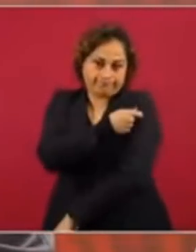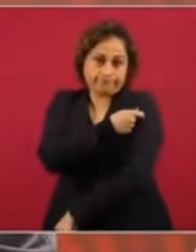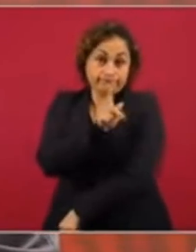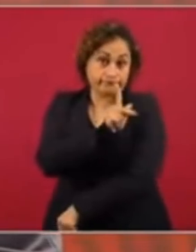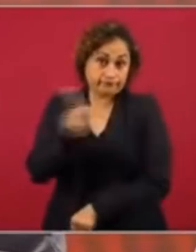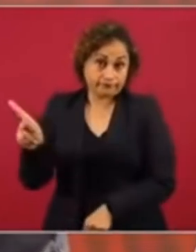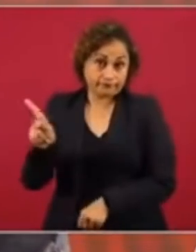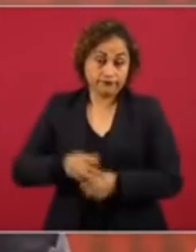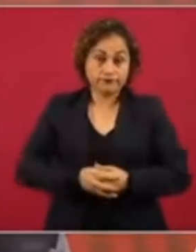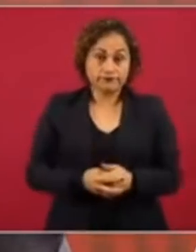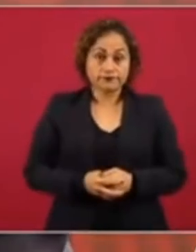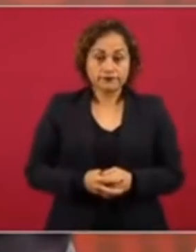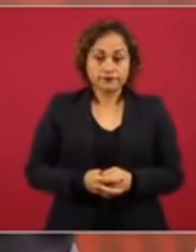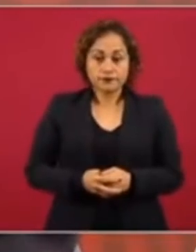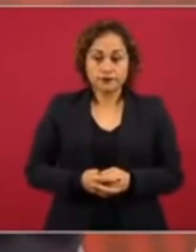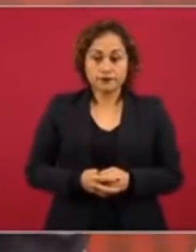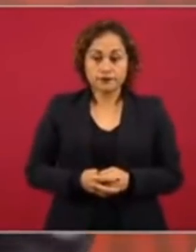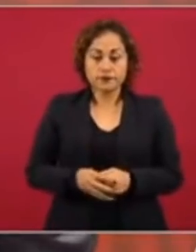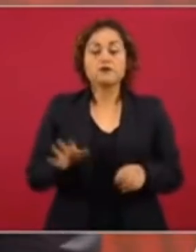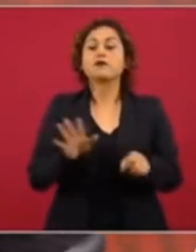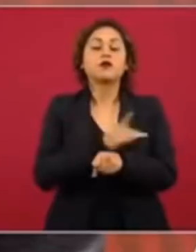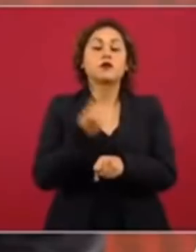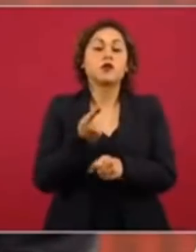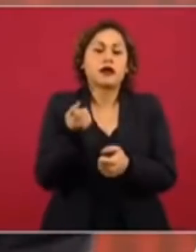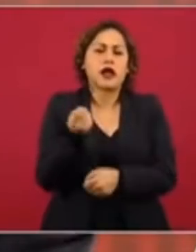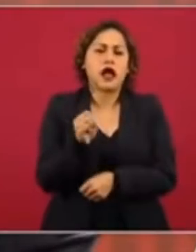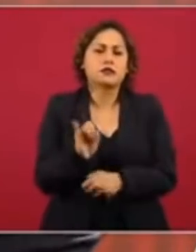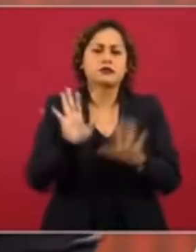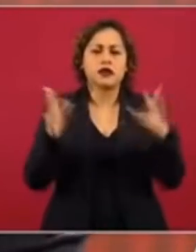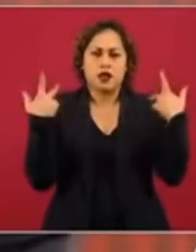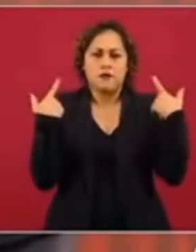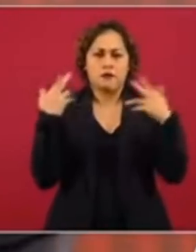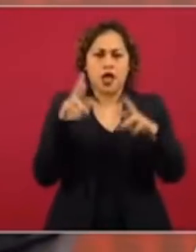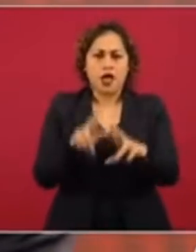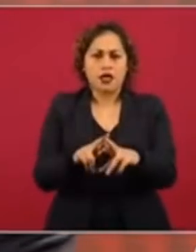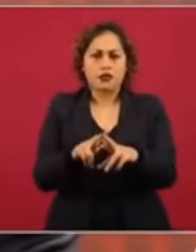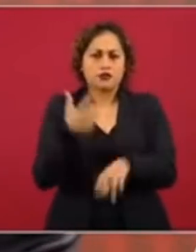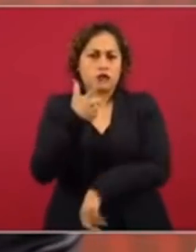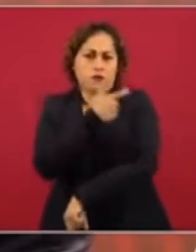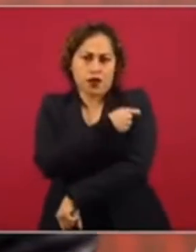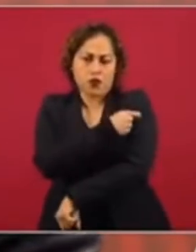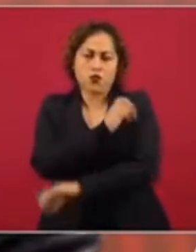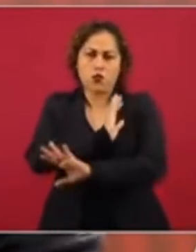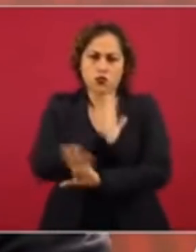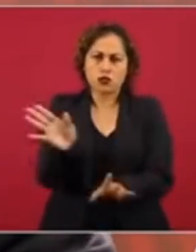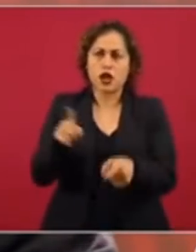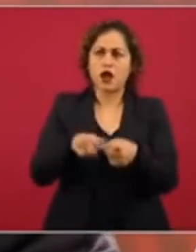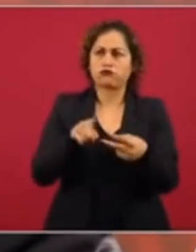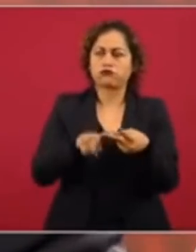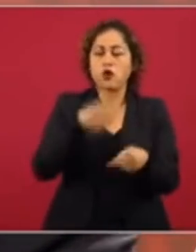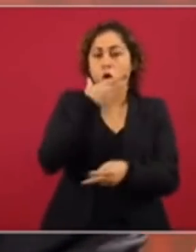el maestro está vacunado, el abuelito, la abuelita está